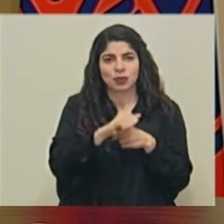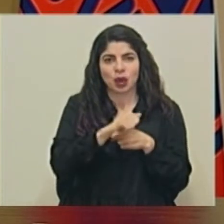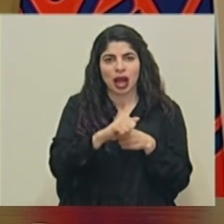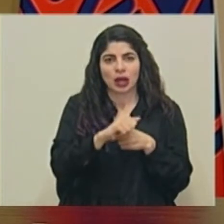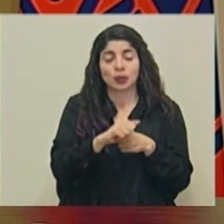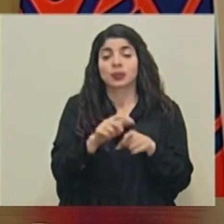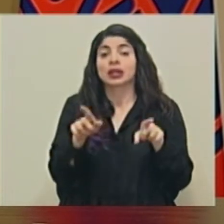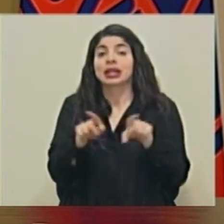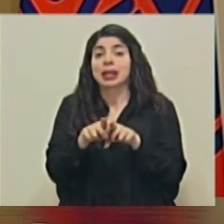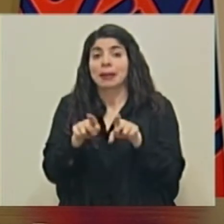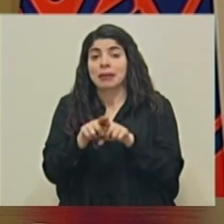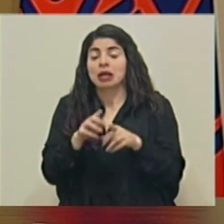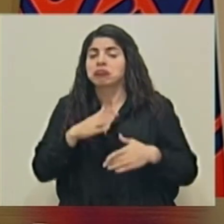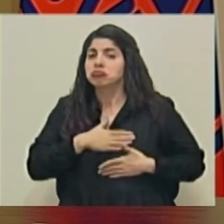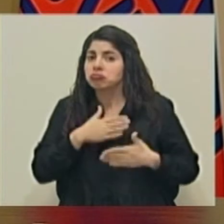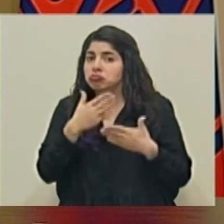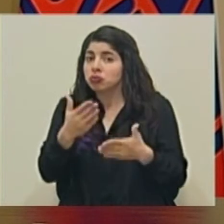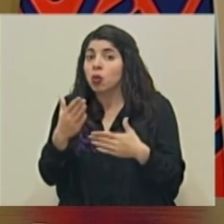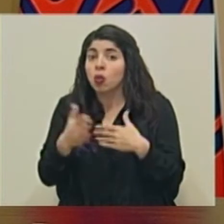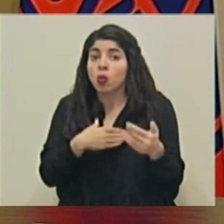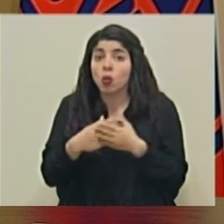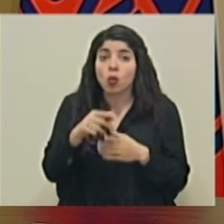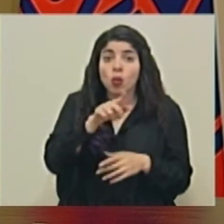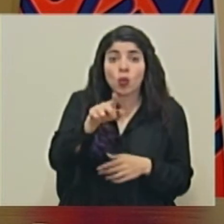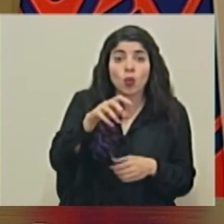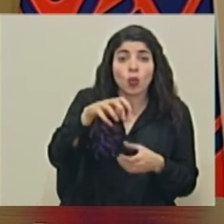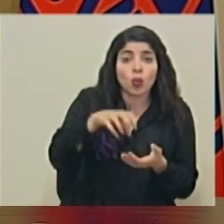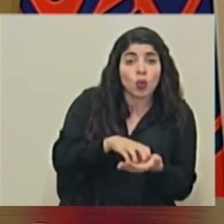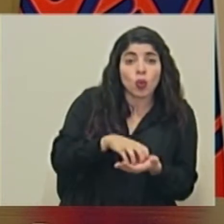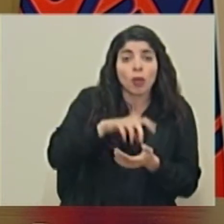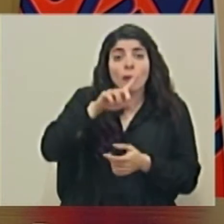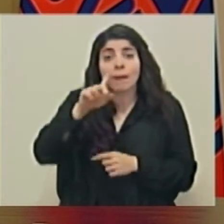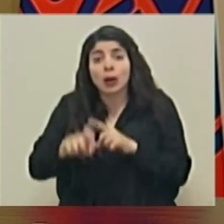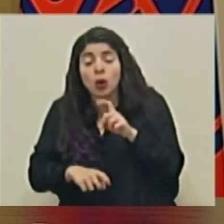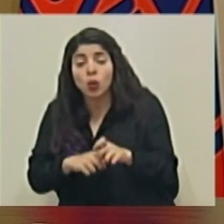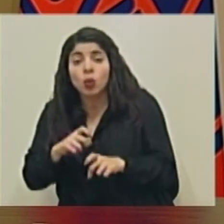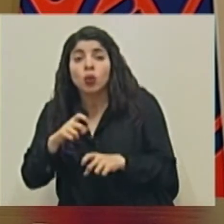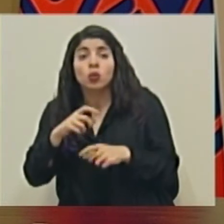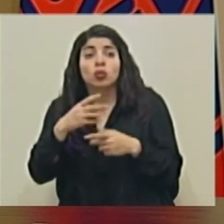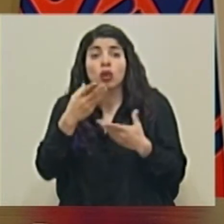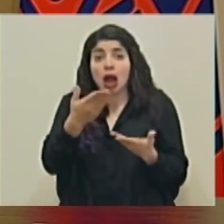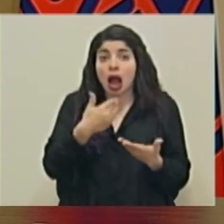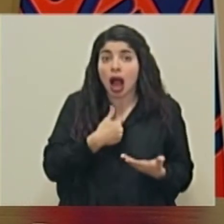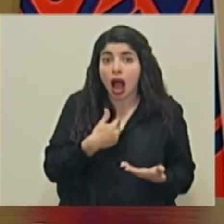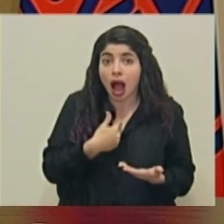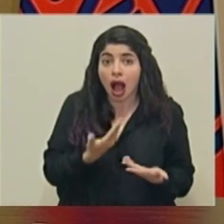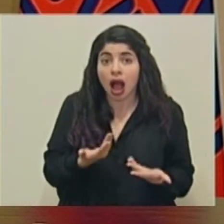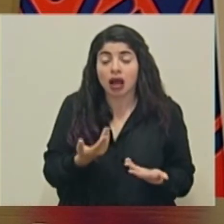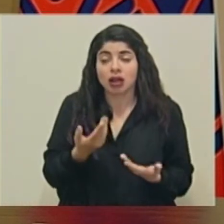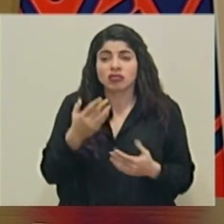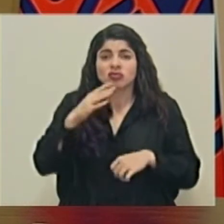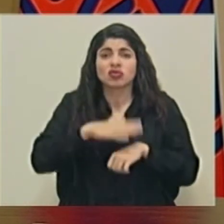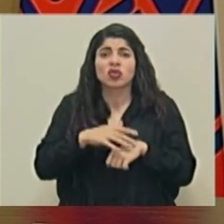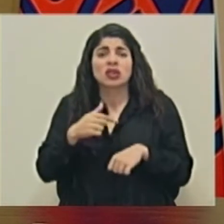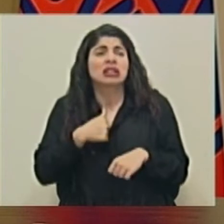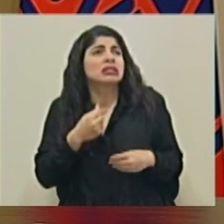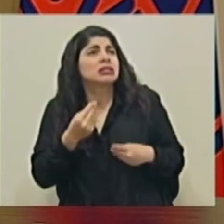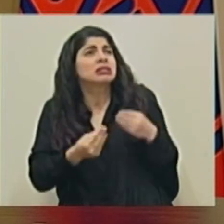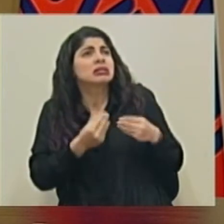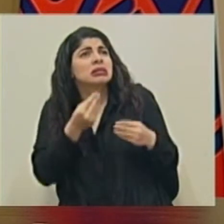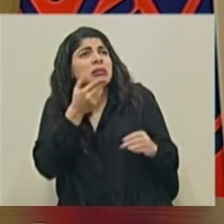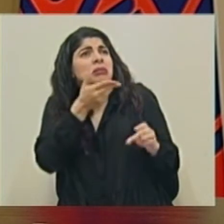disposición para cualquier duda, cualquier consulta que tengan a bien realizar sobre cómo participar